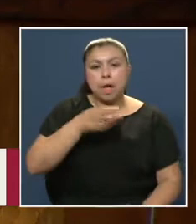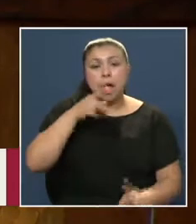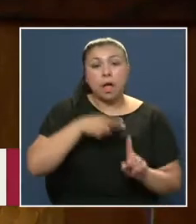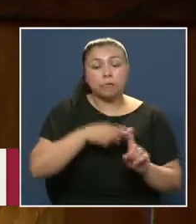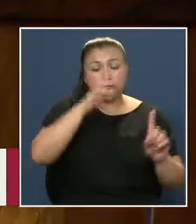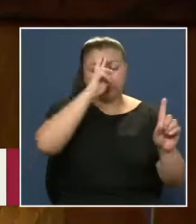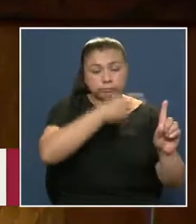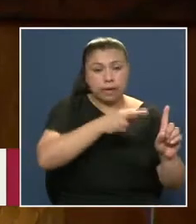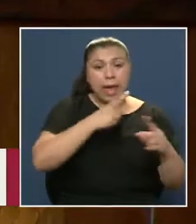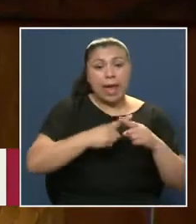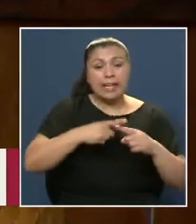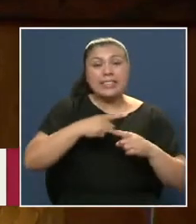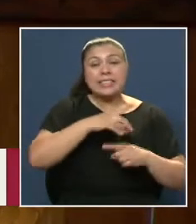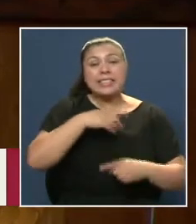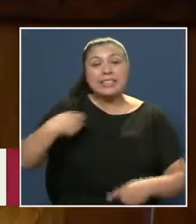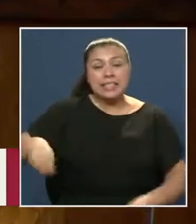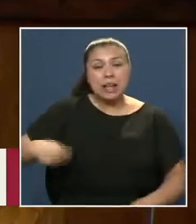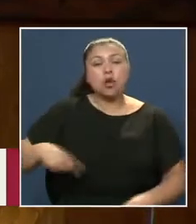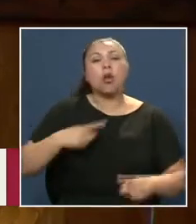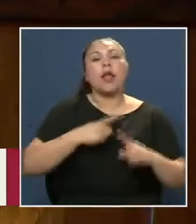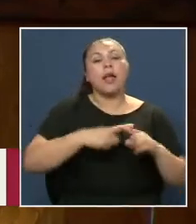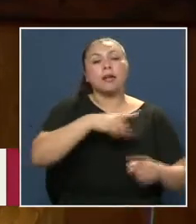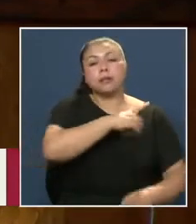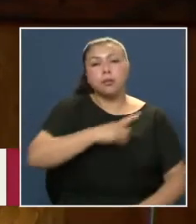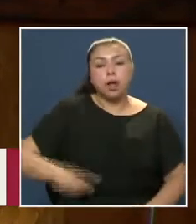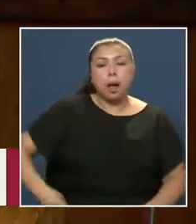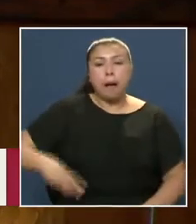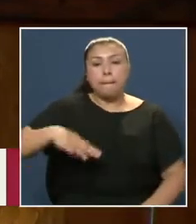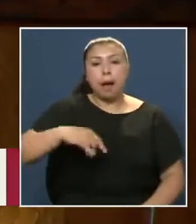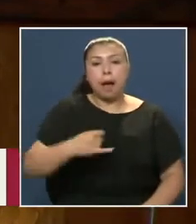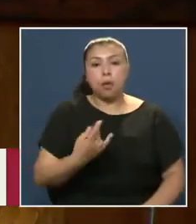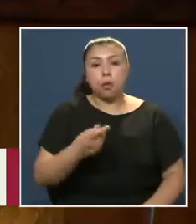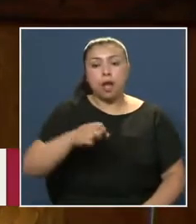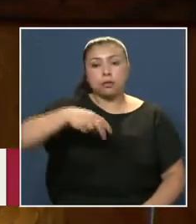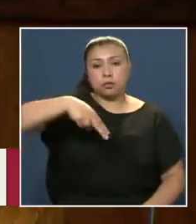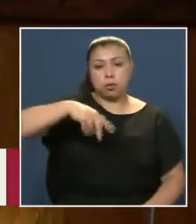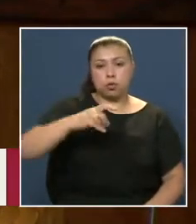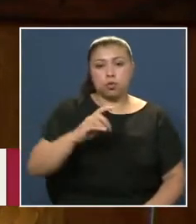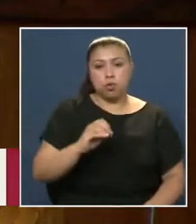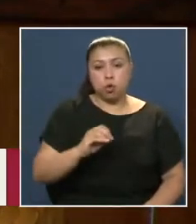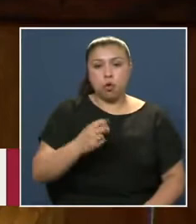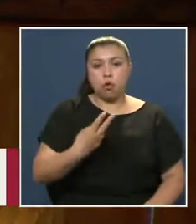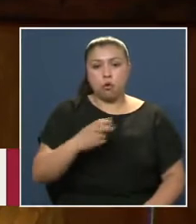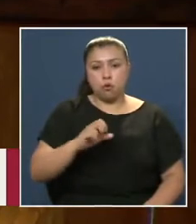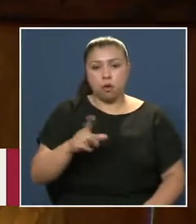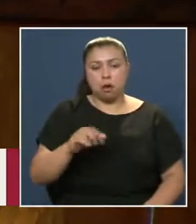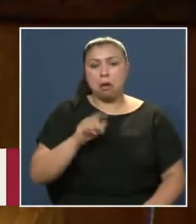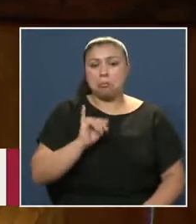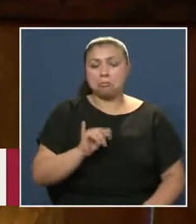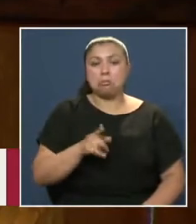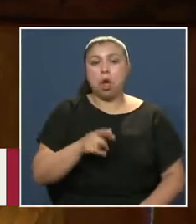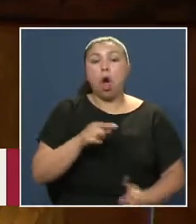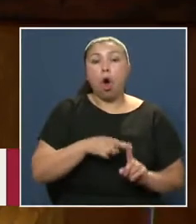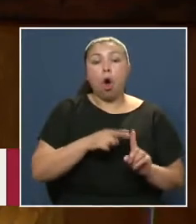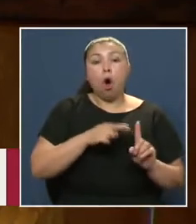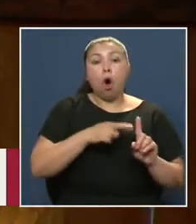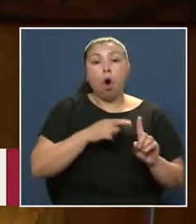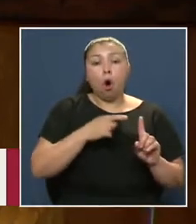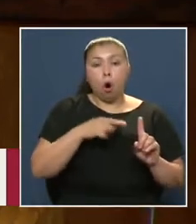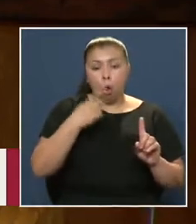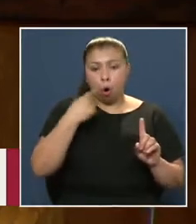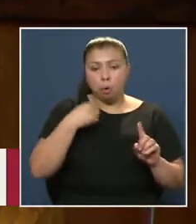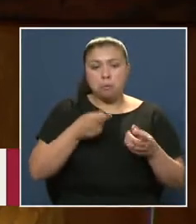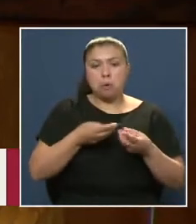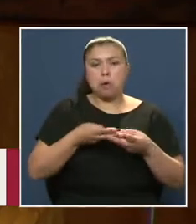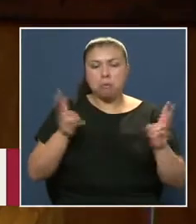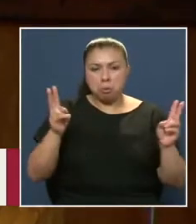Al exsenador Y exdiputado Don Juan Luis Magurás Novelas Sin dudas Un distinguido Hombre público Que supo